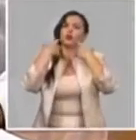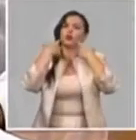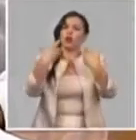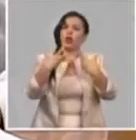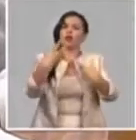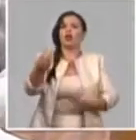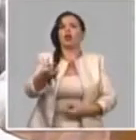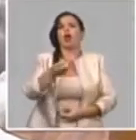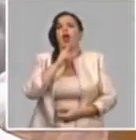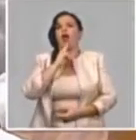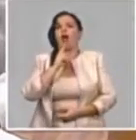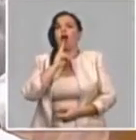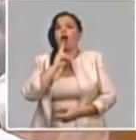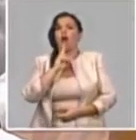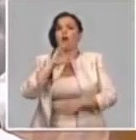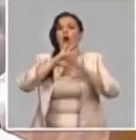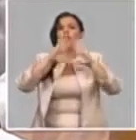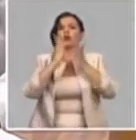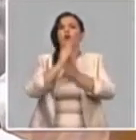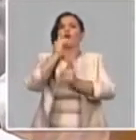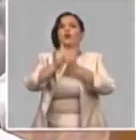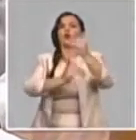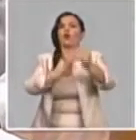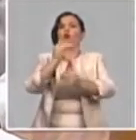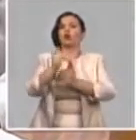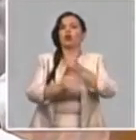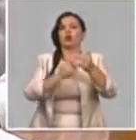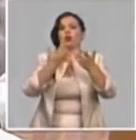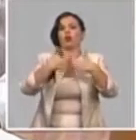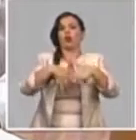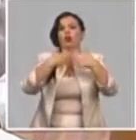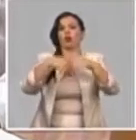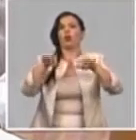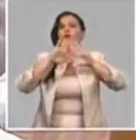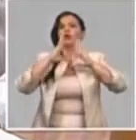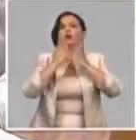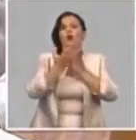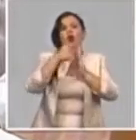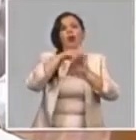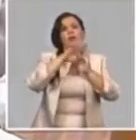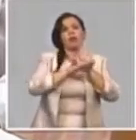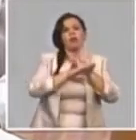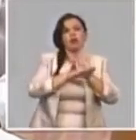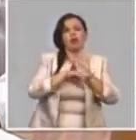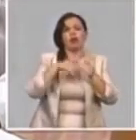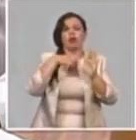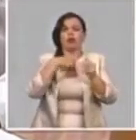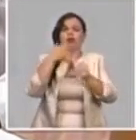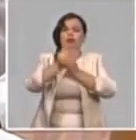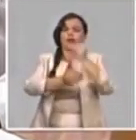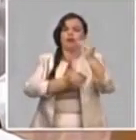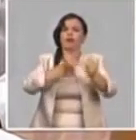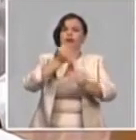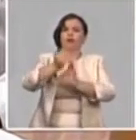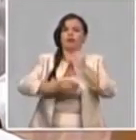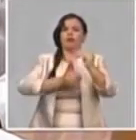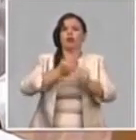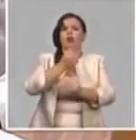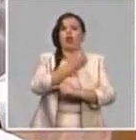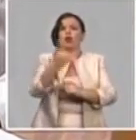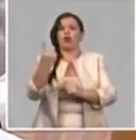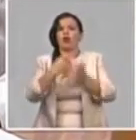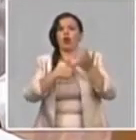nuestros procesos productivos. Todas esas medidas y el seguimiento y las medidas que se han adoptado en todos los territorios